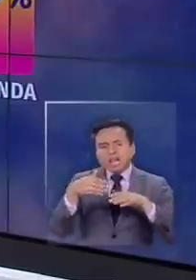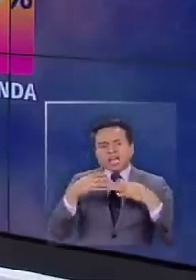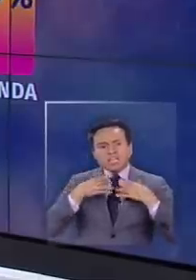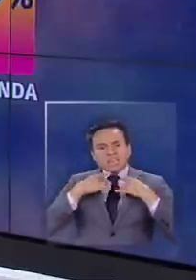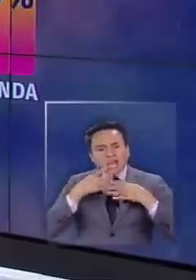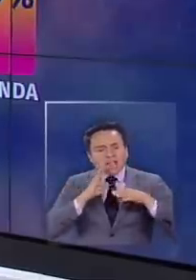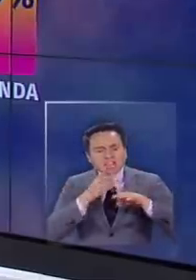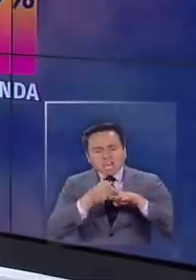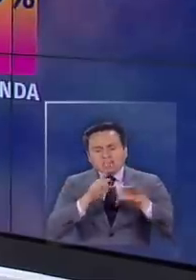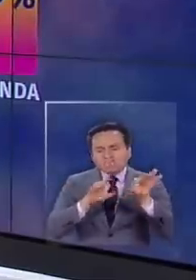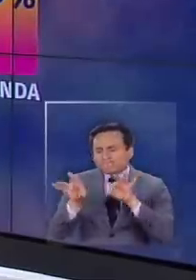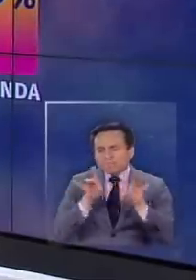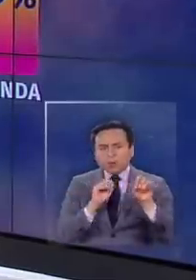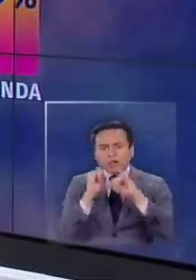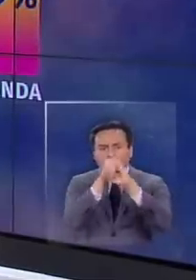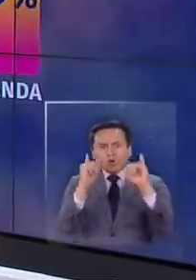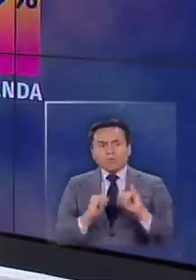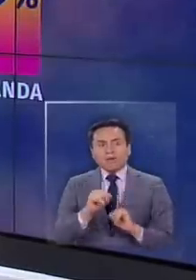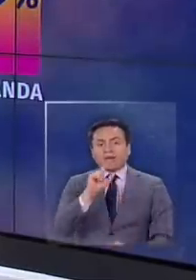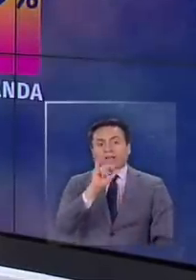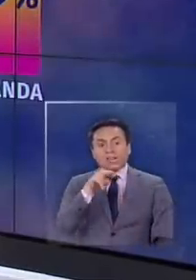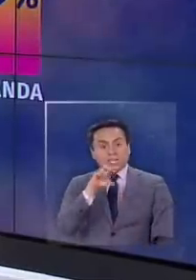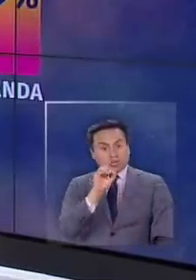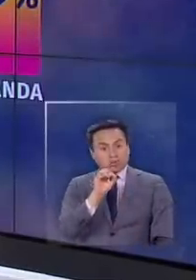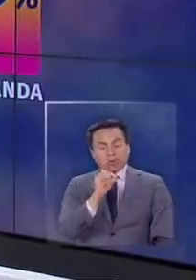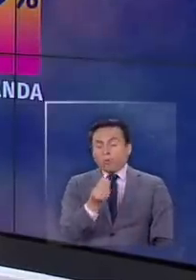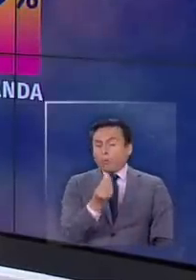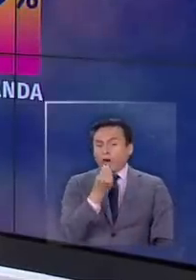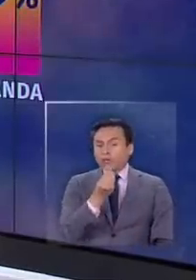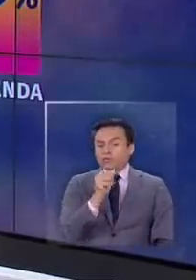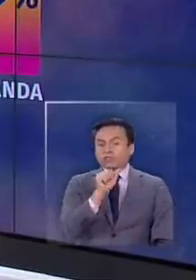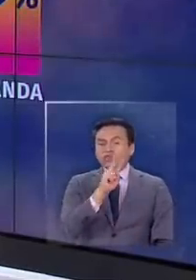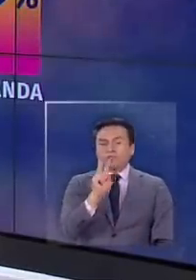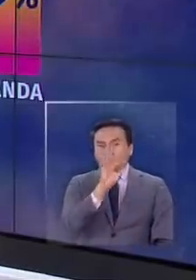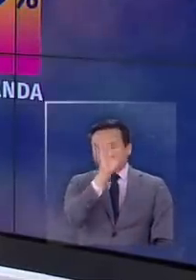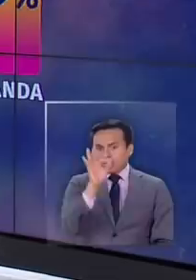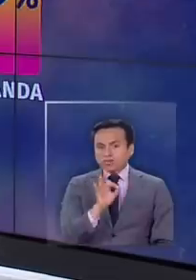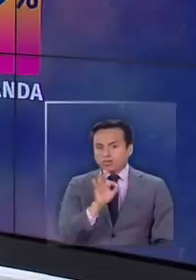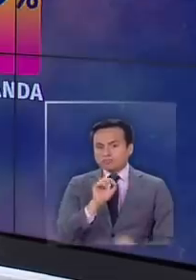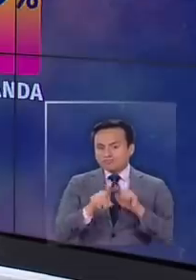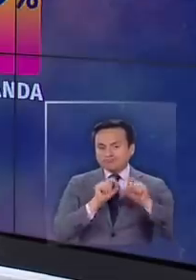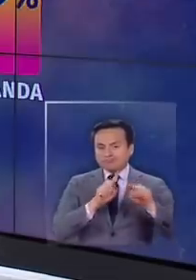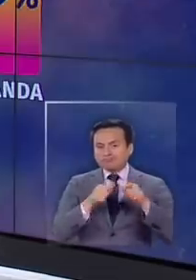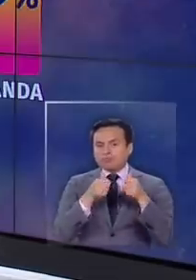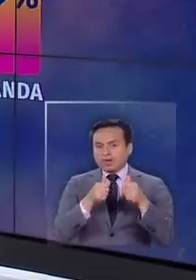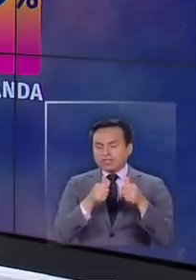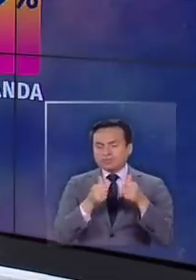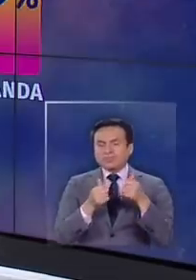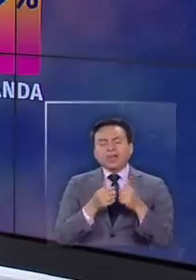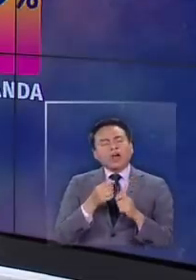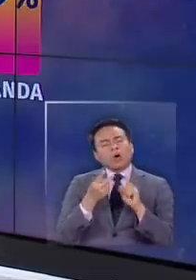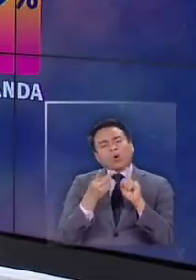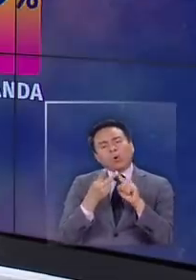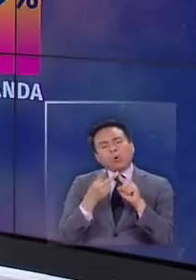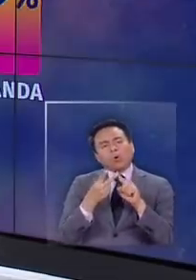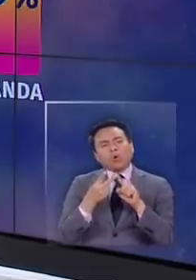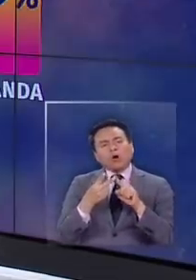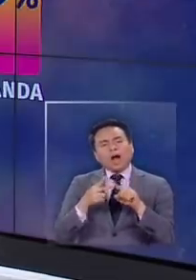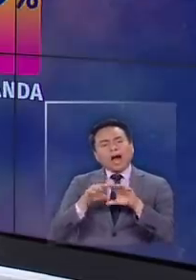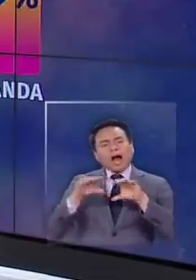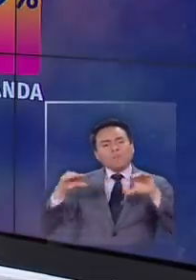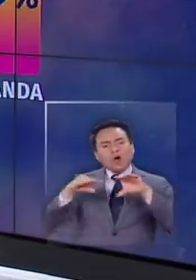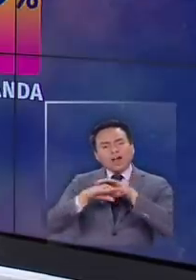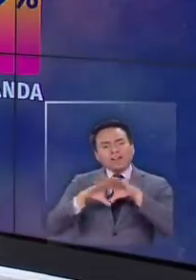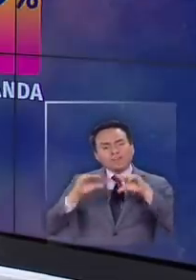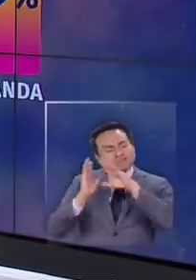tela y quiere hacerlo, y tiene que elegir entre distintos. El lino es bueno, 62% de efectividad. Luego, la funda de almohada